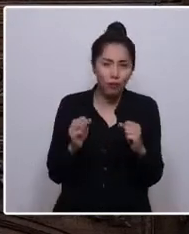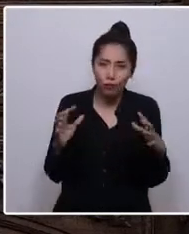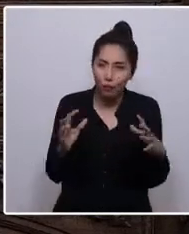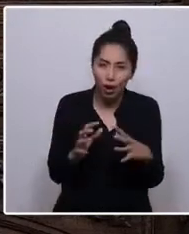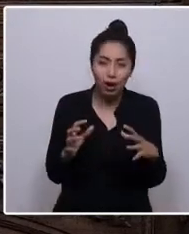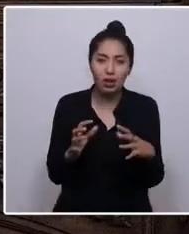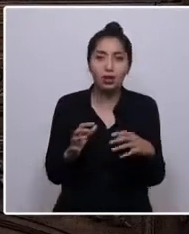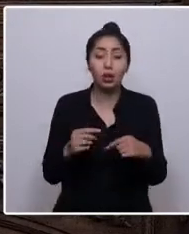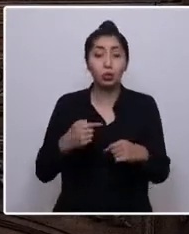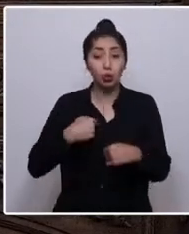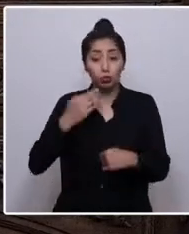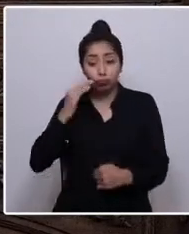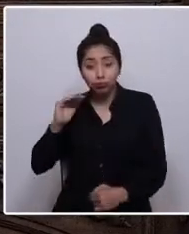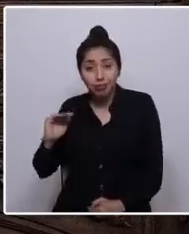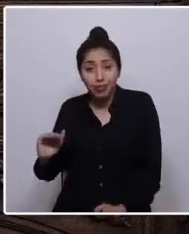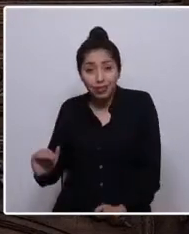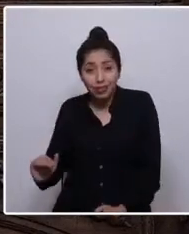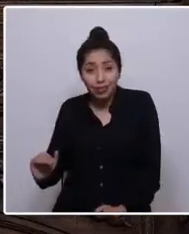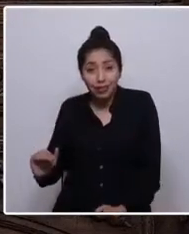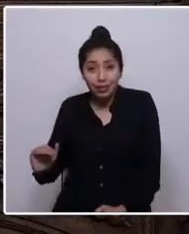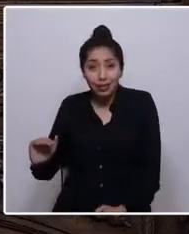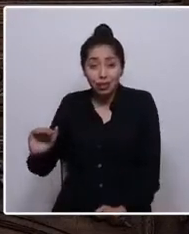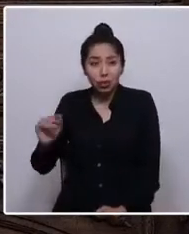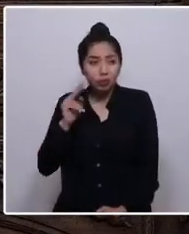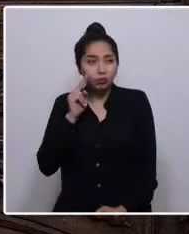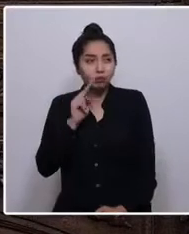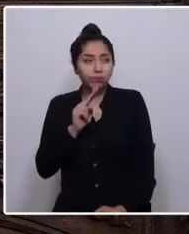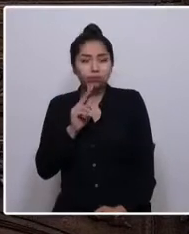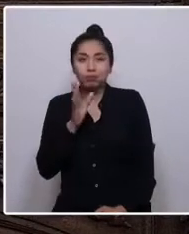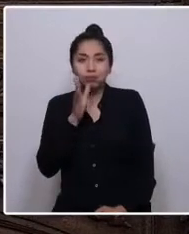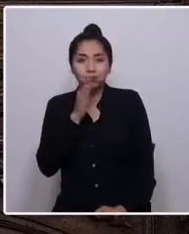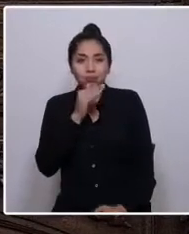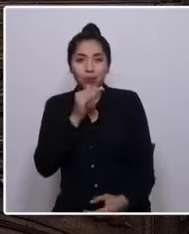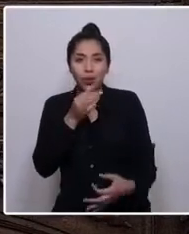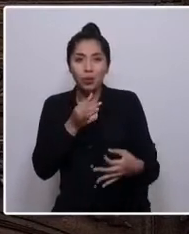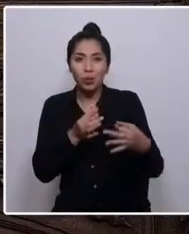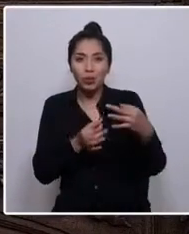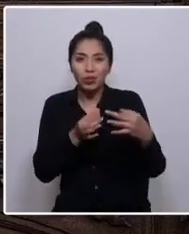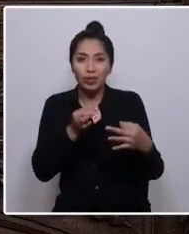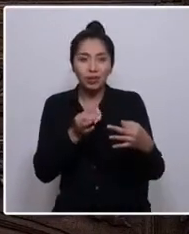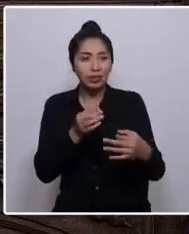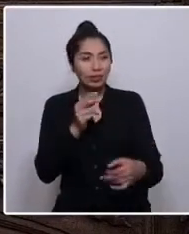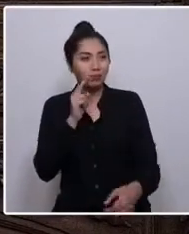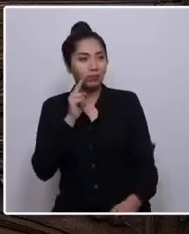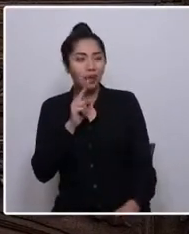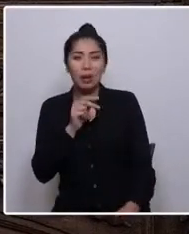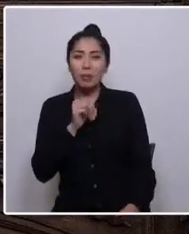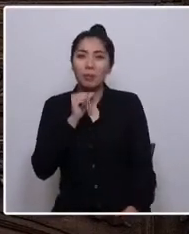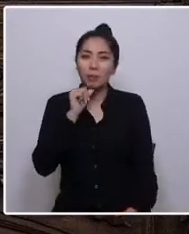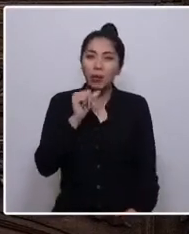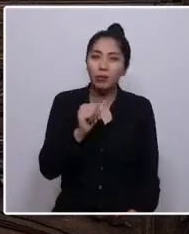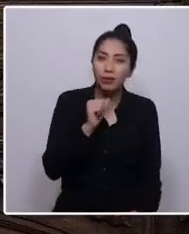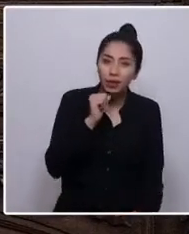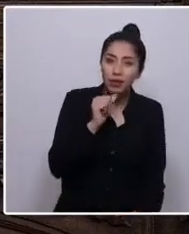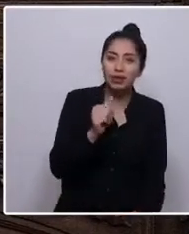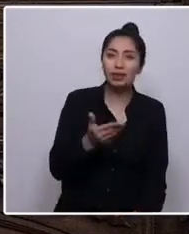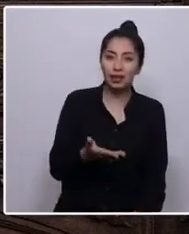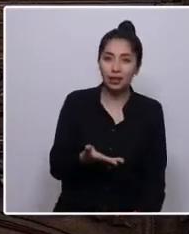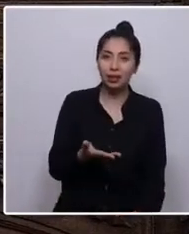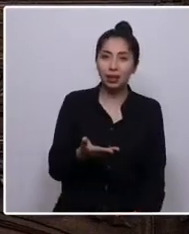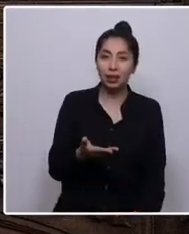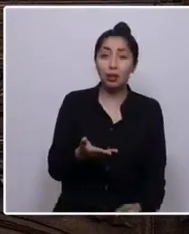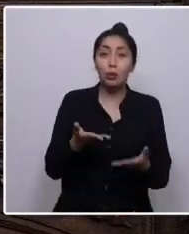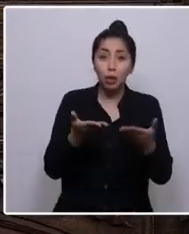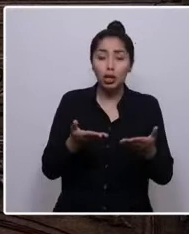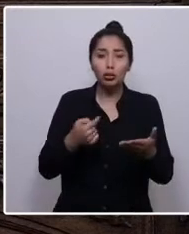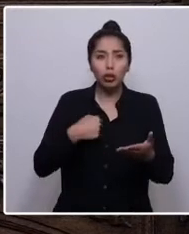Desde niño me dolió la injusticia, la pobreza, por eso quise ser